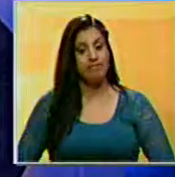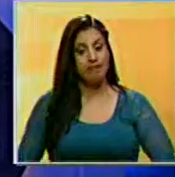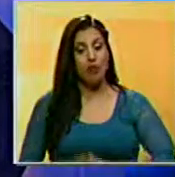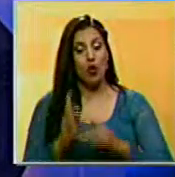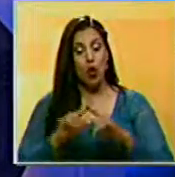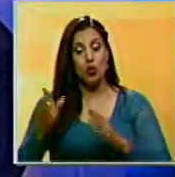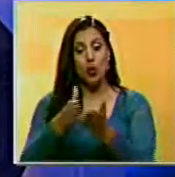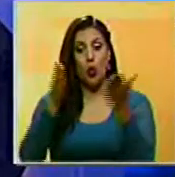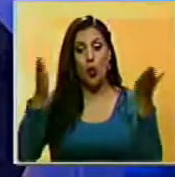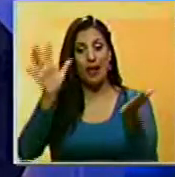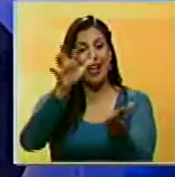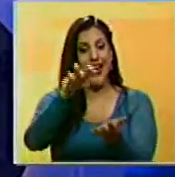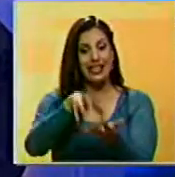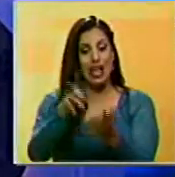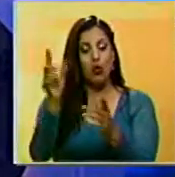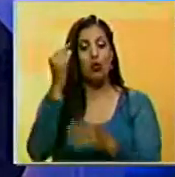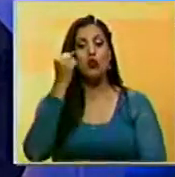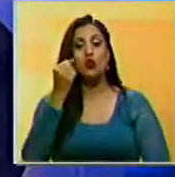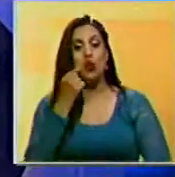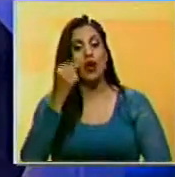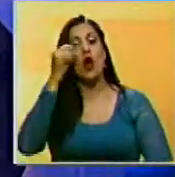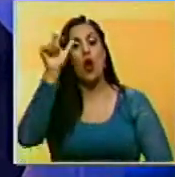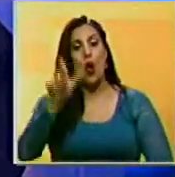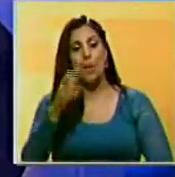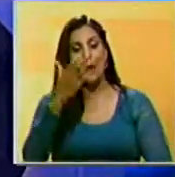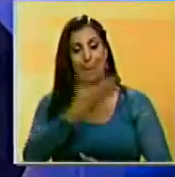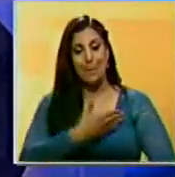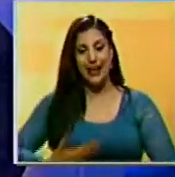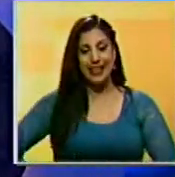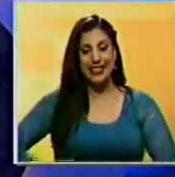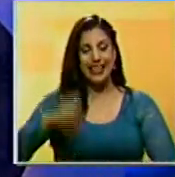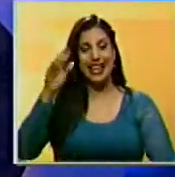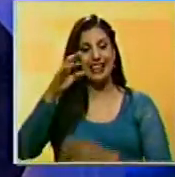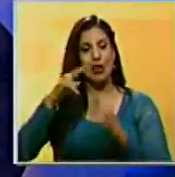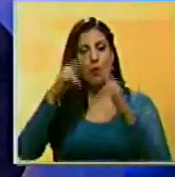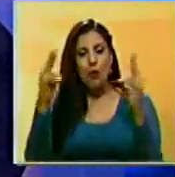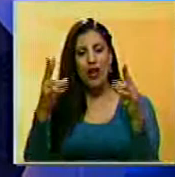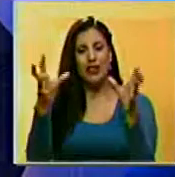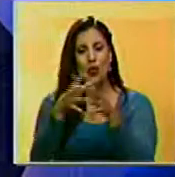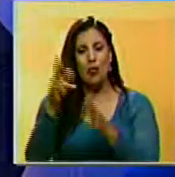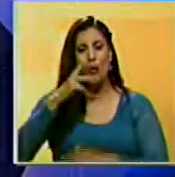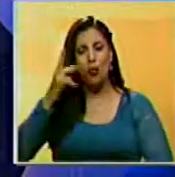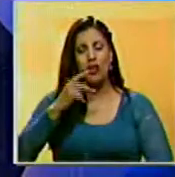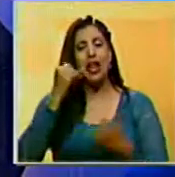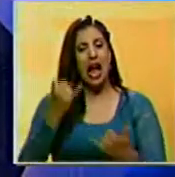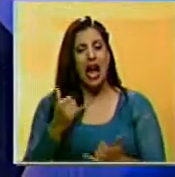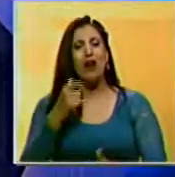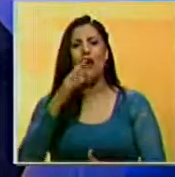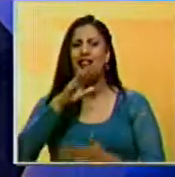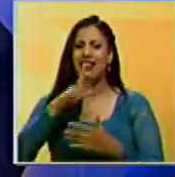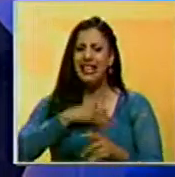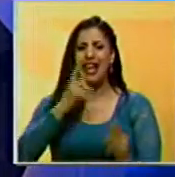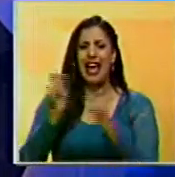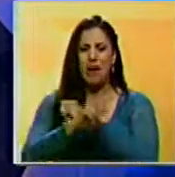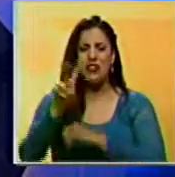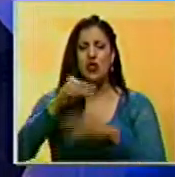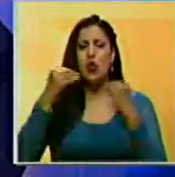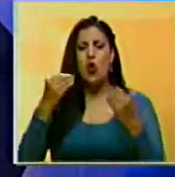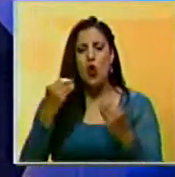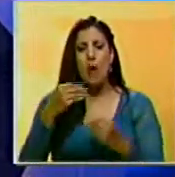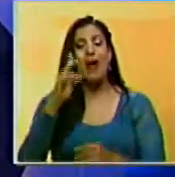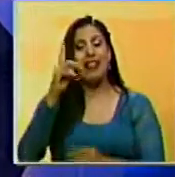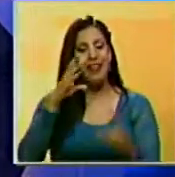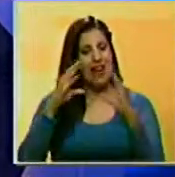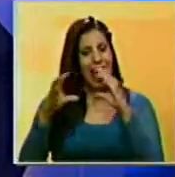Desde Cumaná, Estado Sucre, Irán Gaviria, presidente del partido Puente, aseguró que la única forma de cambiar la situación que afronta el país es a través